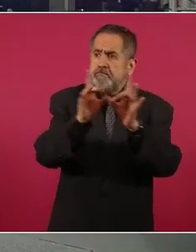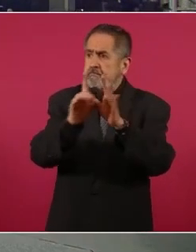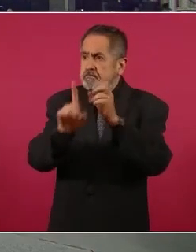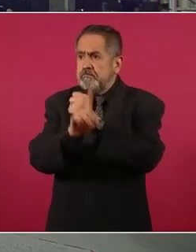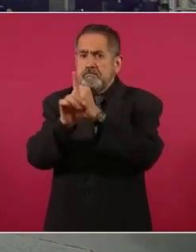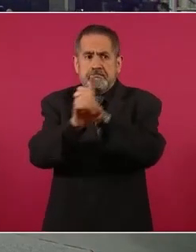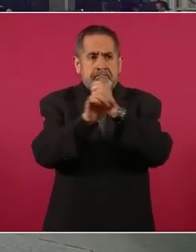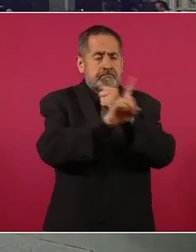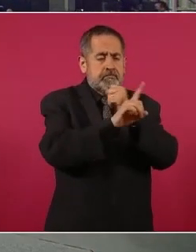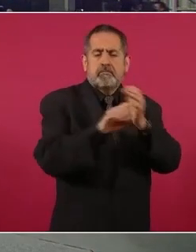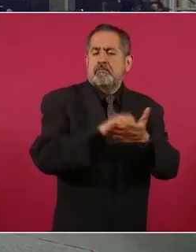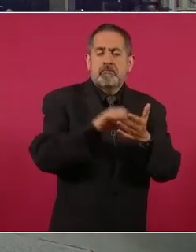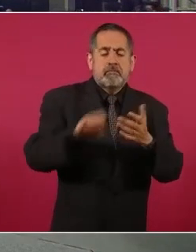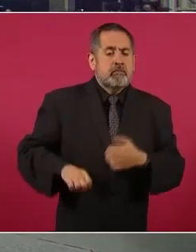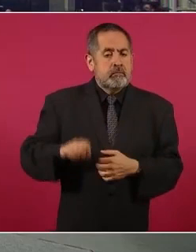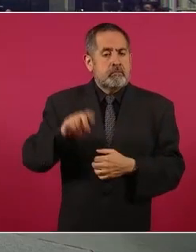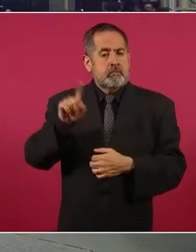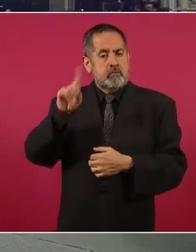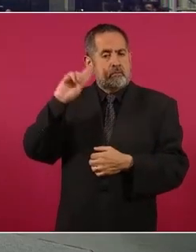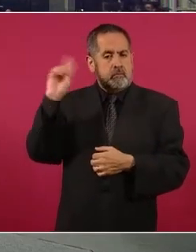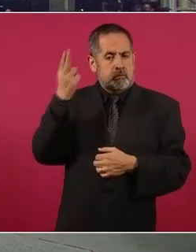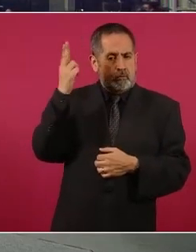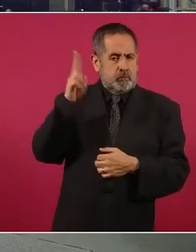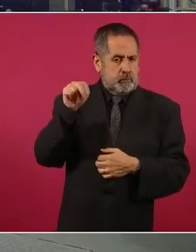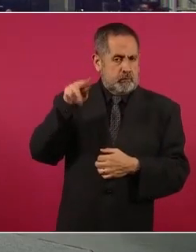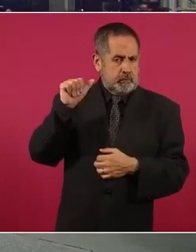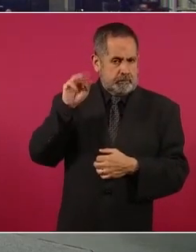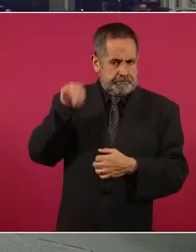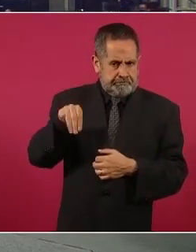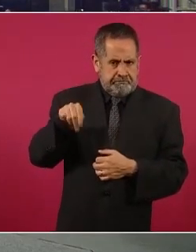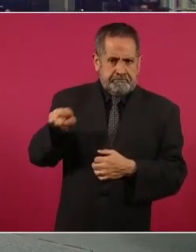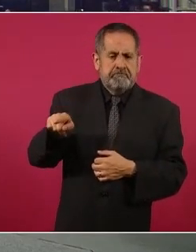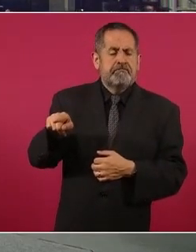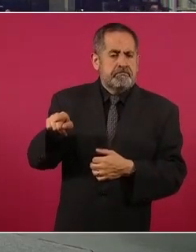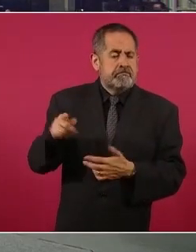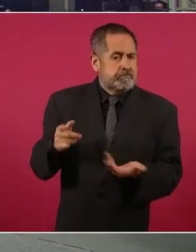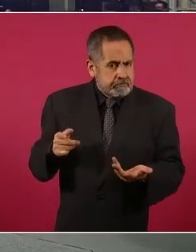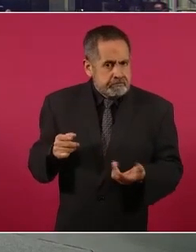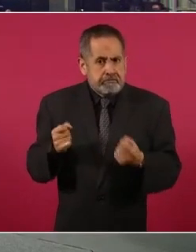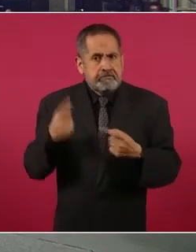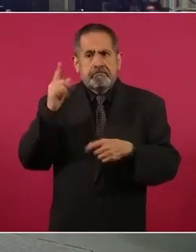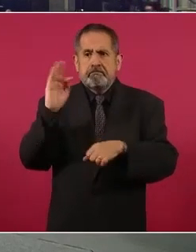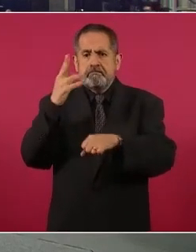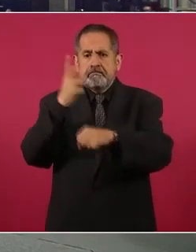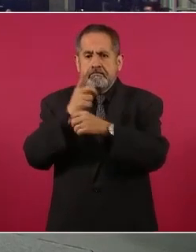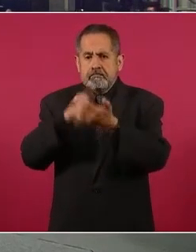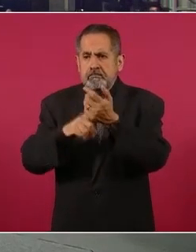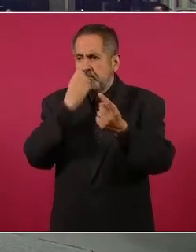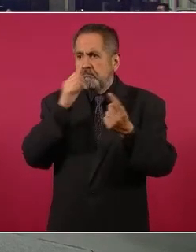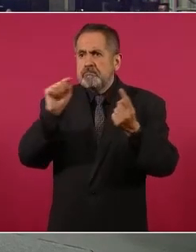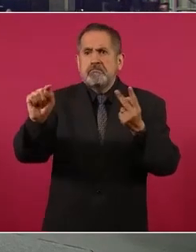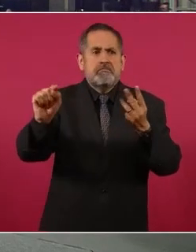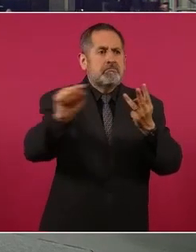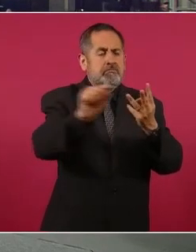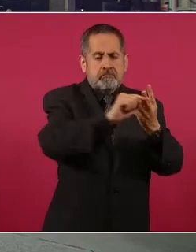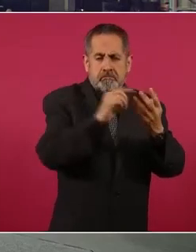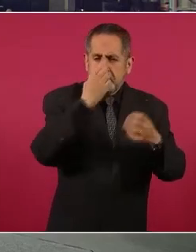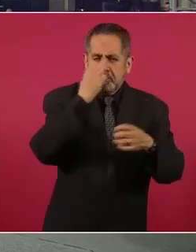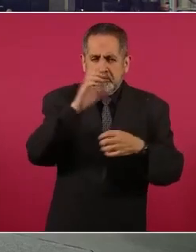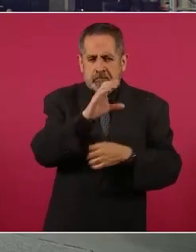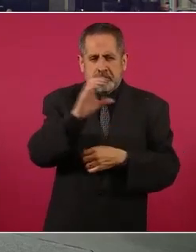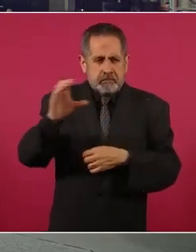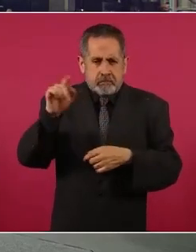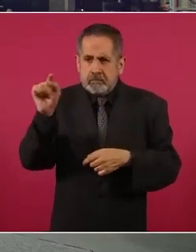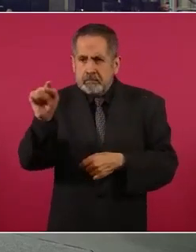En el caso de la Universidad Nacional Autónoma de México, por ejemplo, hay varias facultades, escuelas y colegios de ciencias y